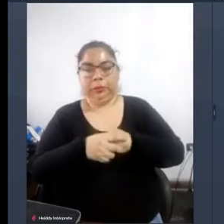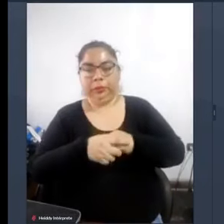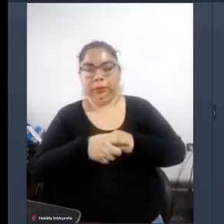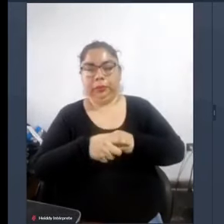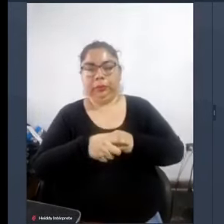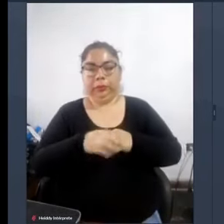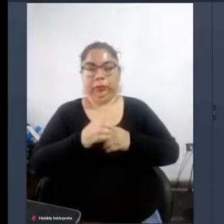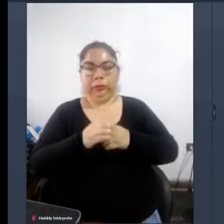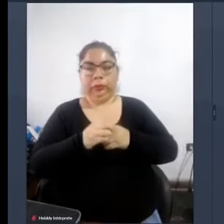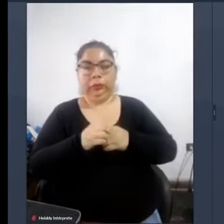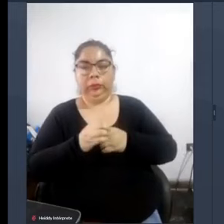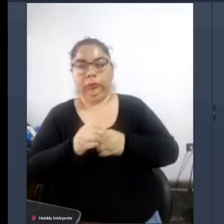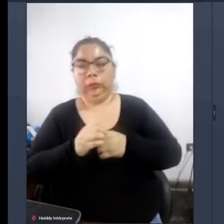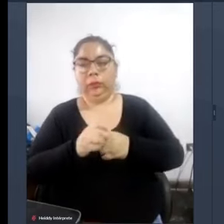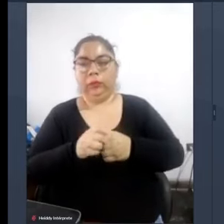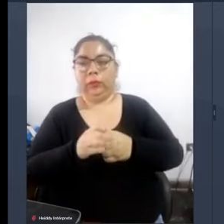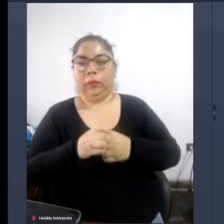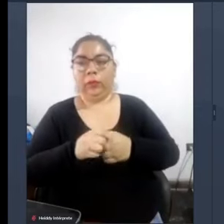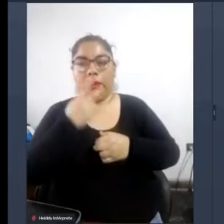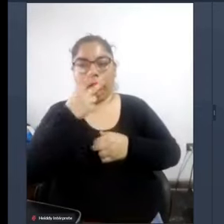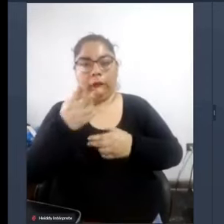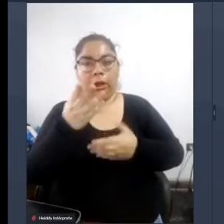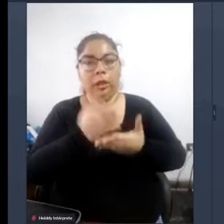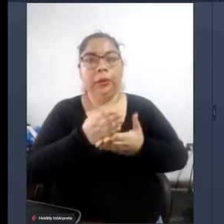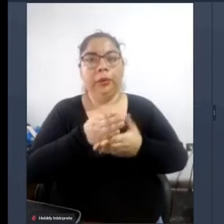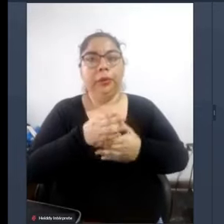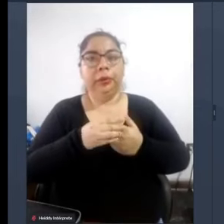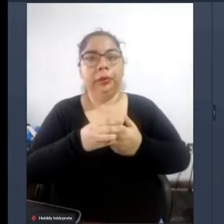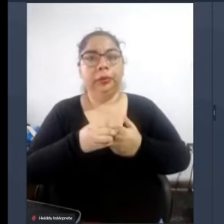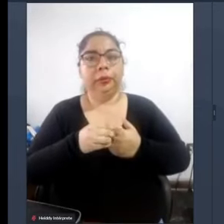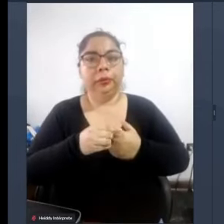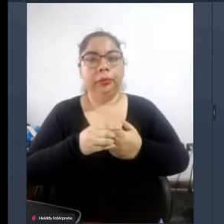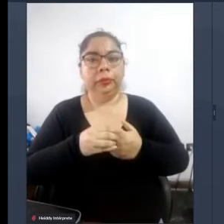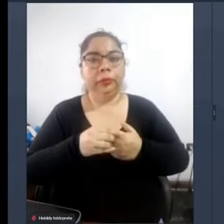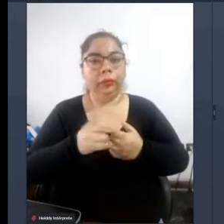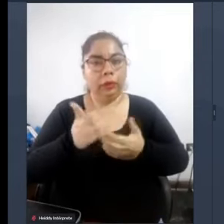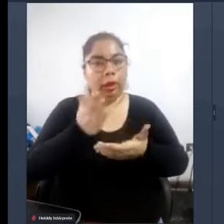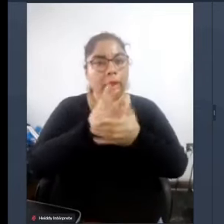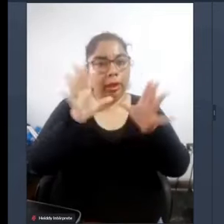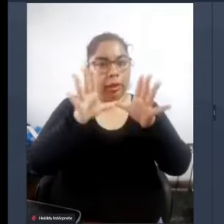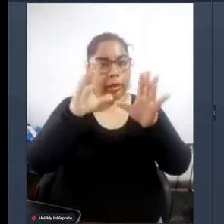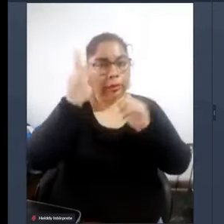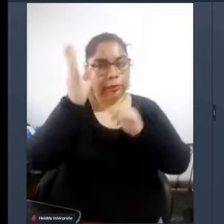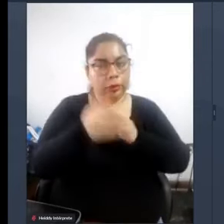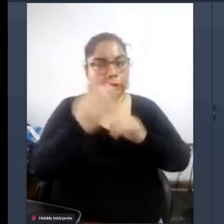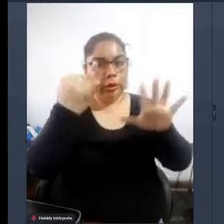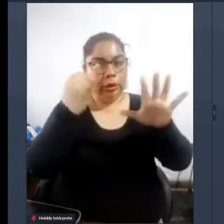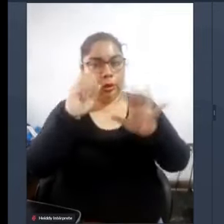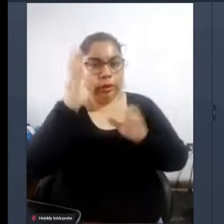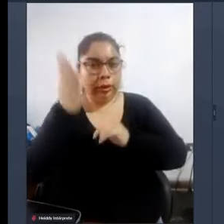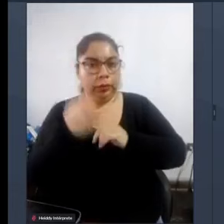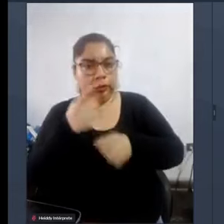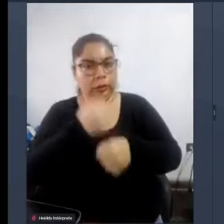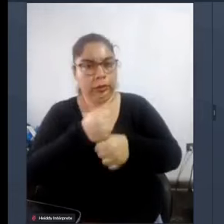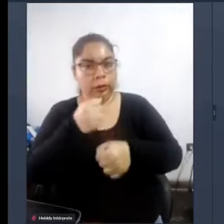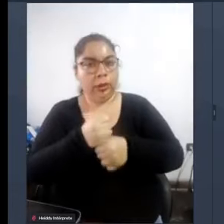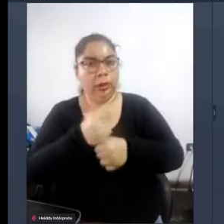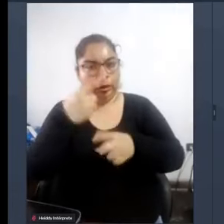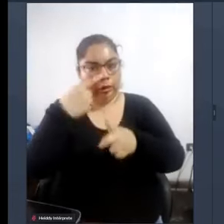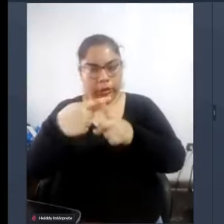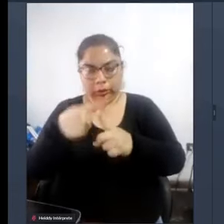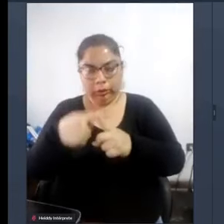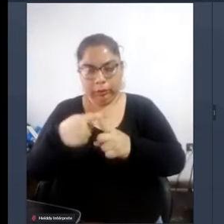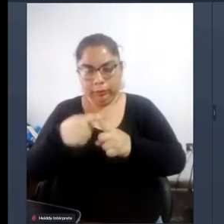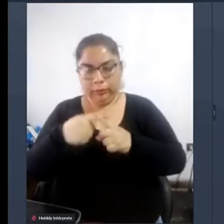para este análisis se ha utilizado el rango entre el 10% y el 70% de esos trabajadores que se sumarían al sector